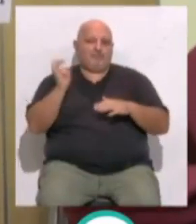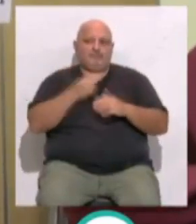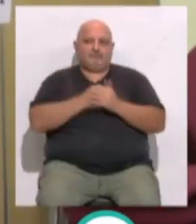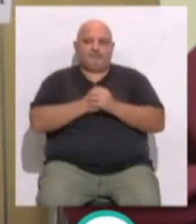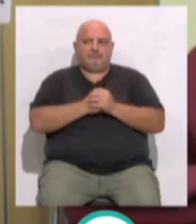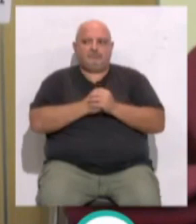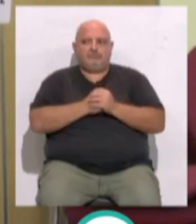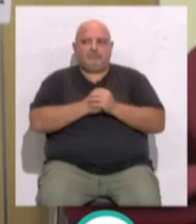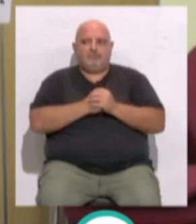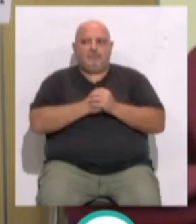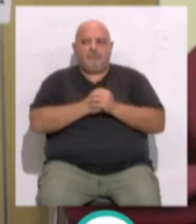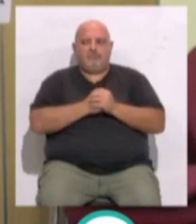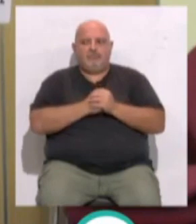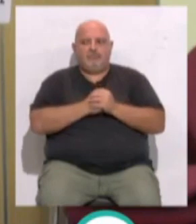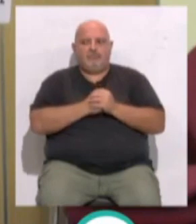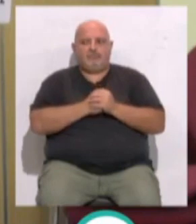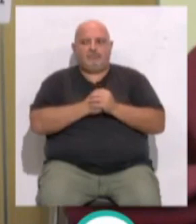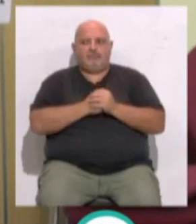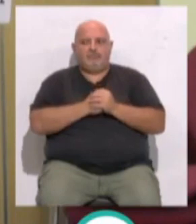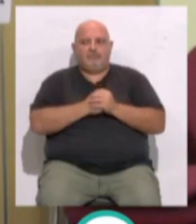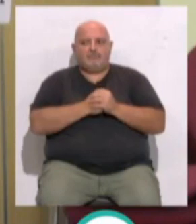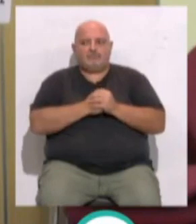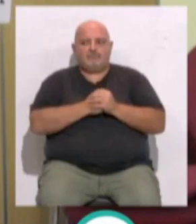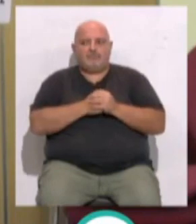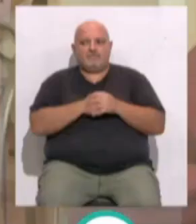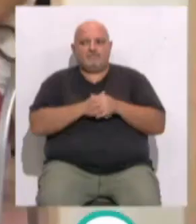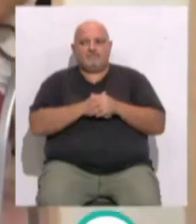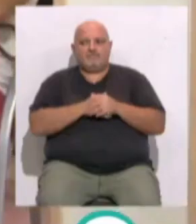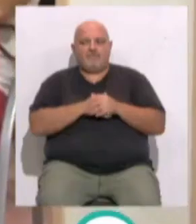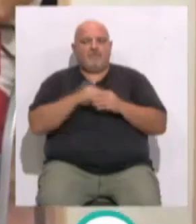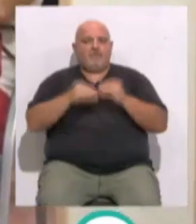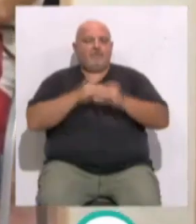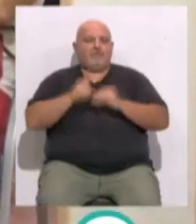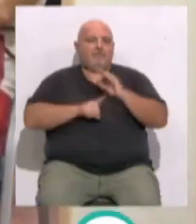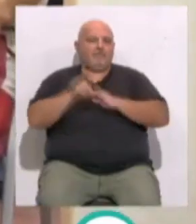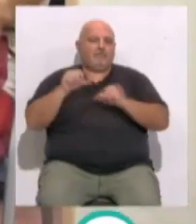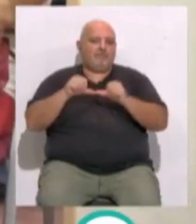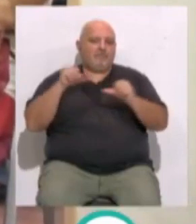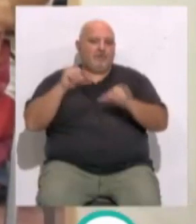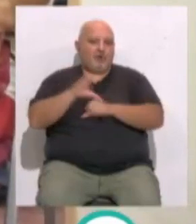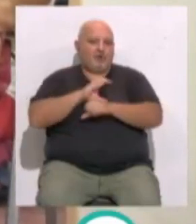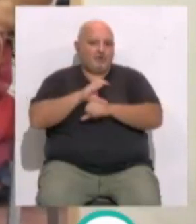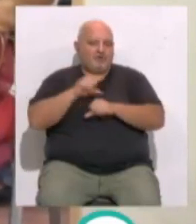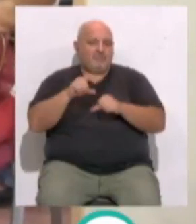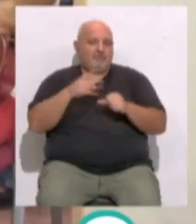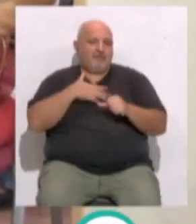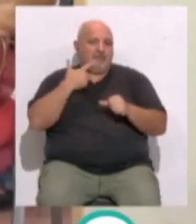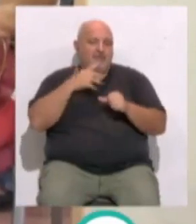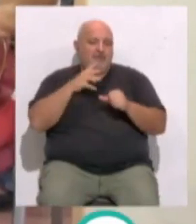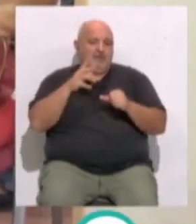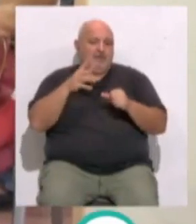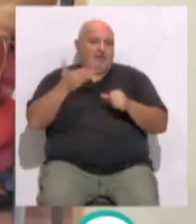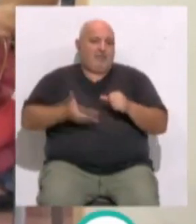se está desarrollando desde la consejería. De esta manera ha